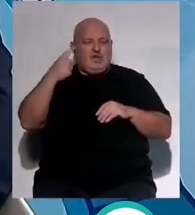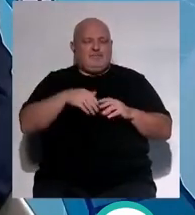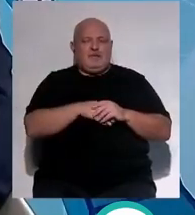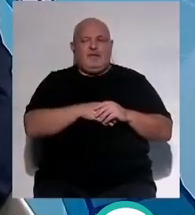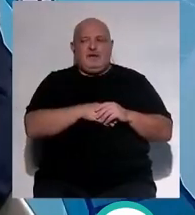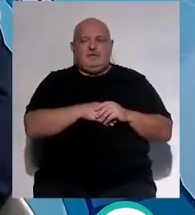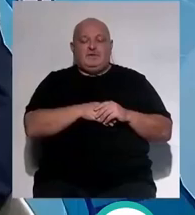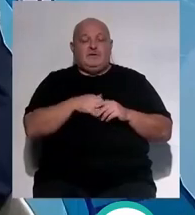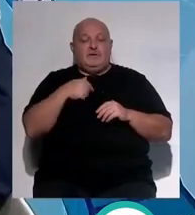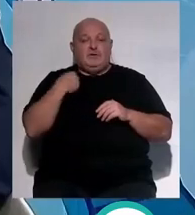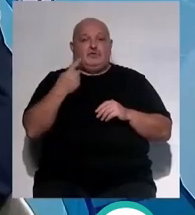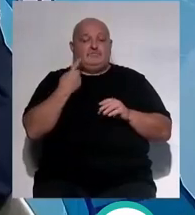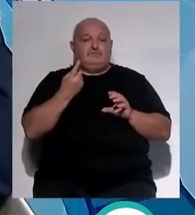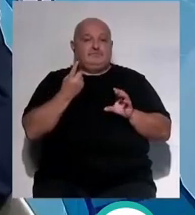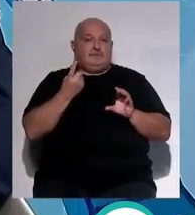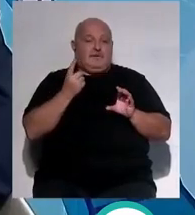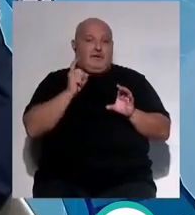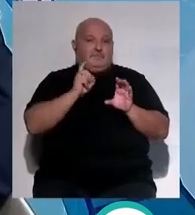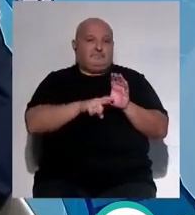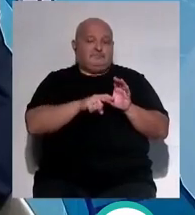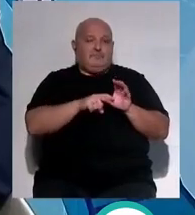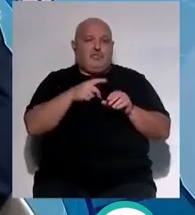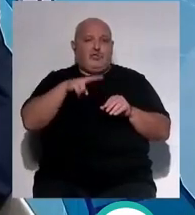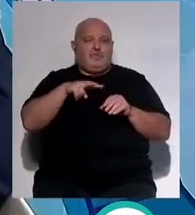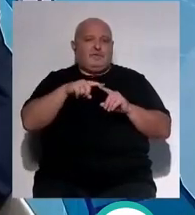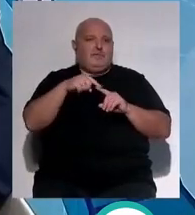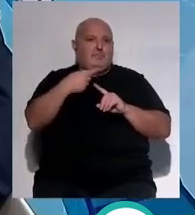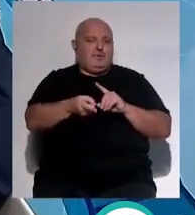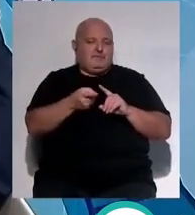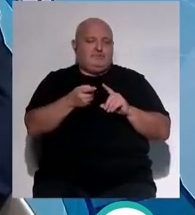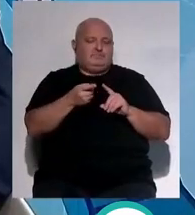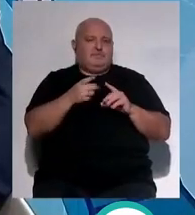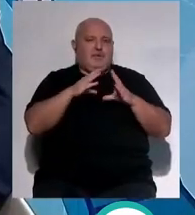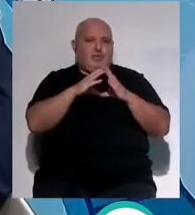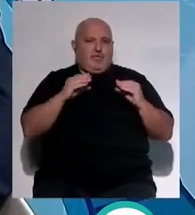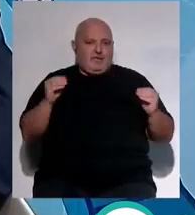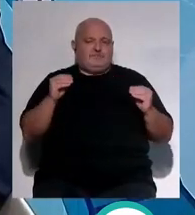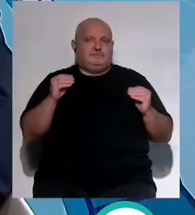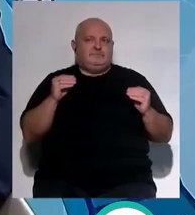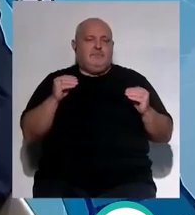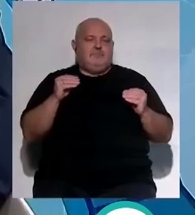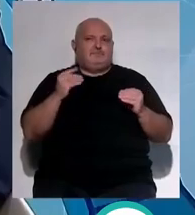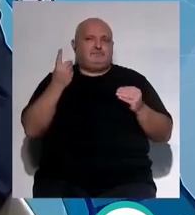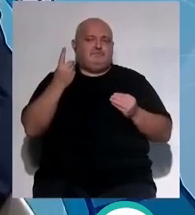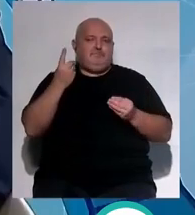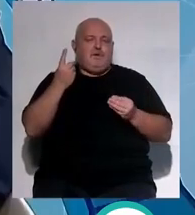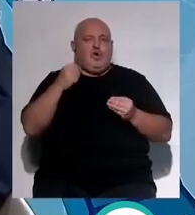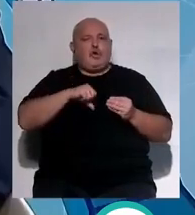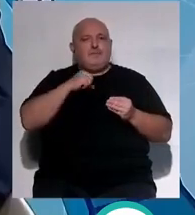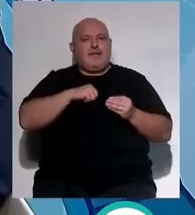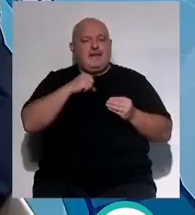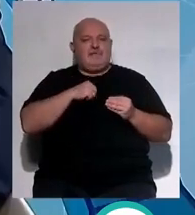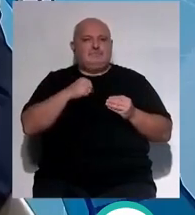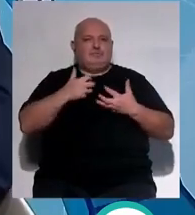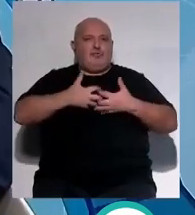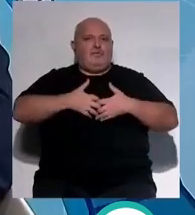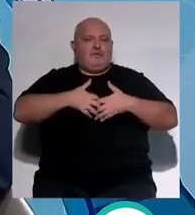y nosotros nos incorporamos un par de meses más tarde al proyecto de Andalucía como primer hospital en